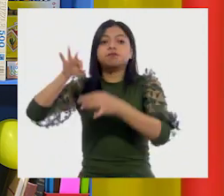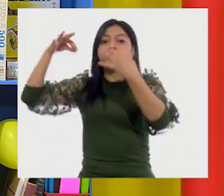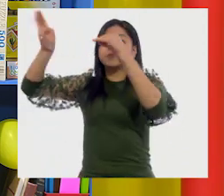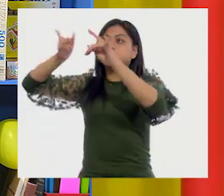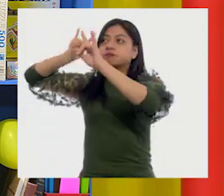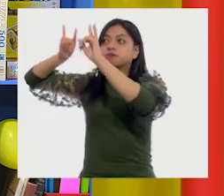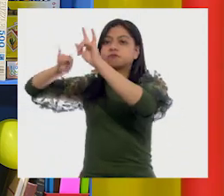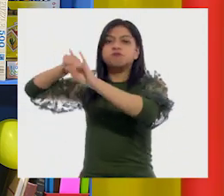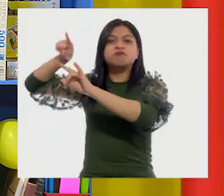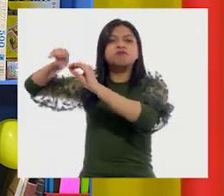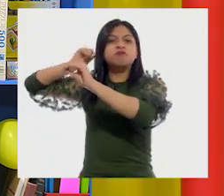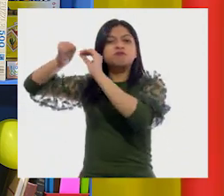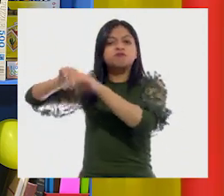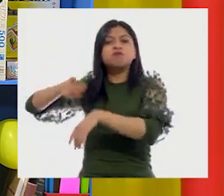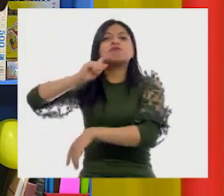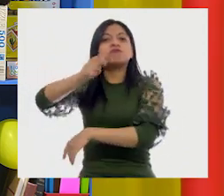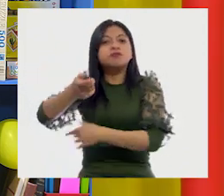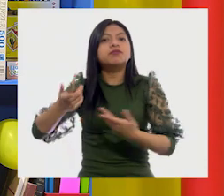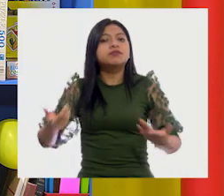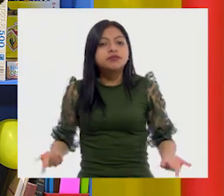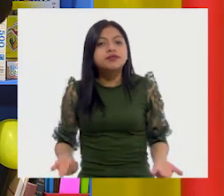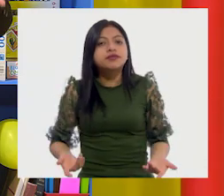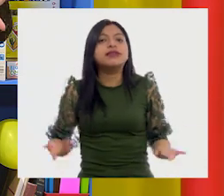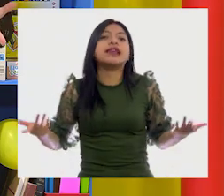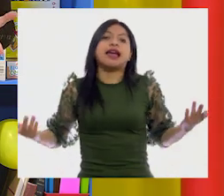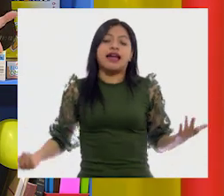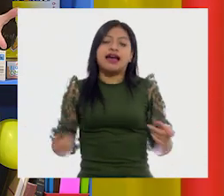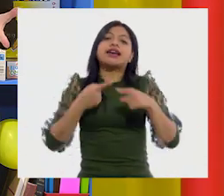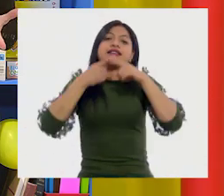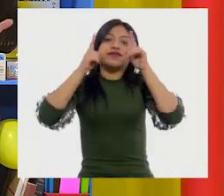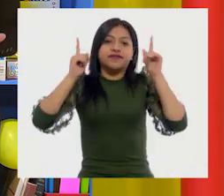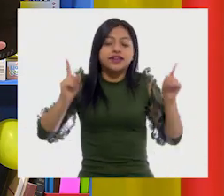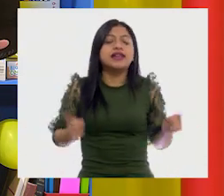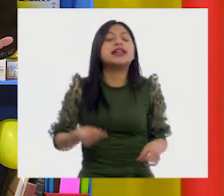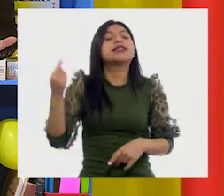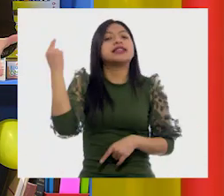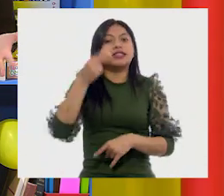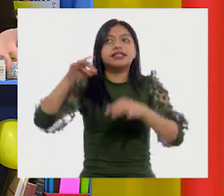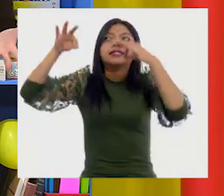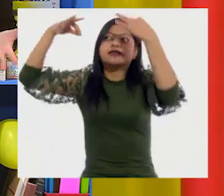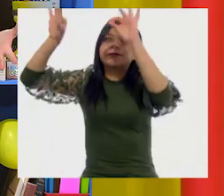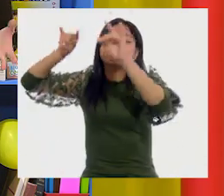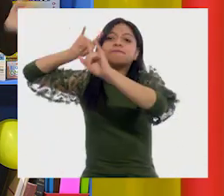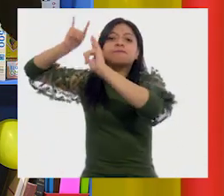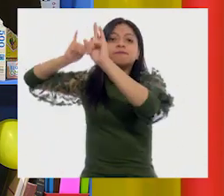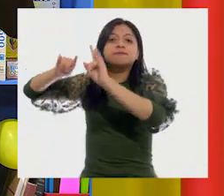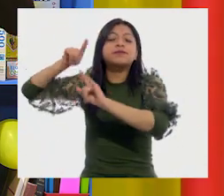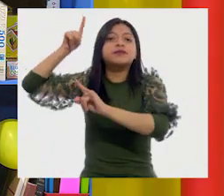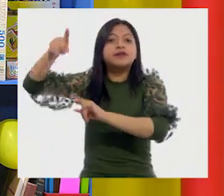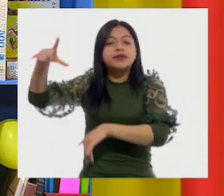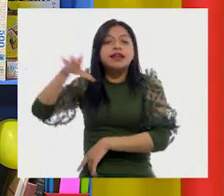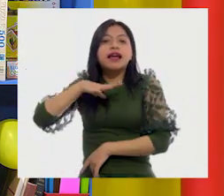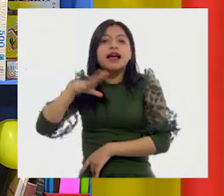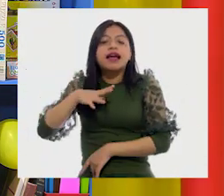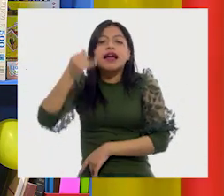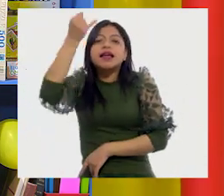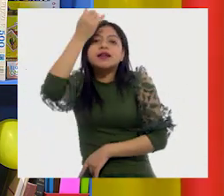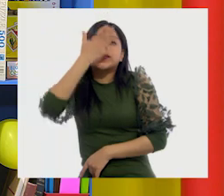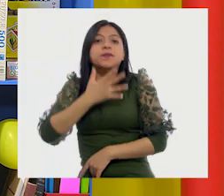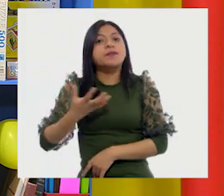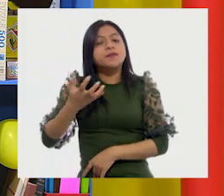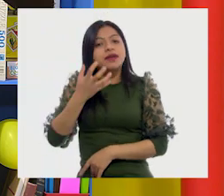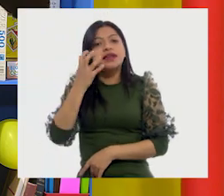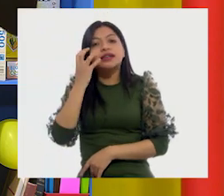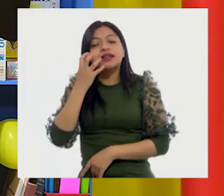Entonces, hago un cartel que probablemente tenga unos gatitos, unos perritos